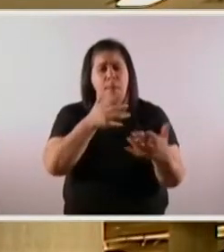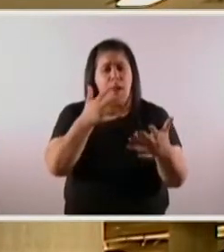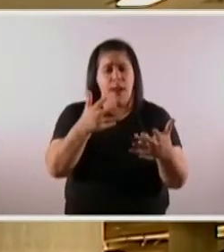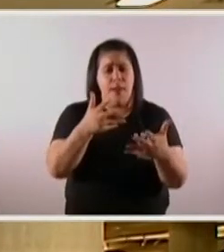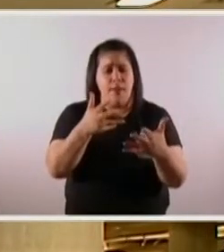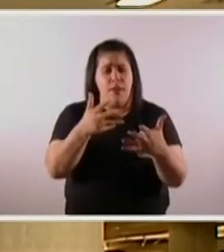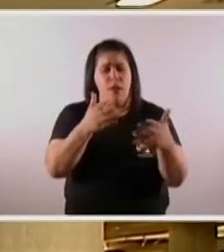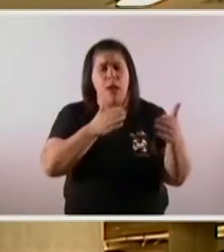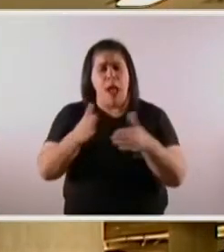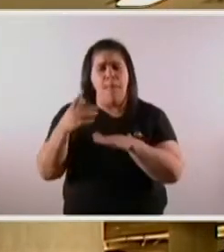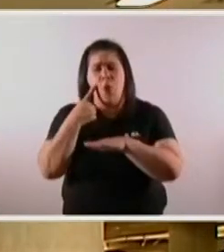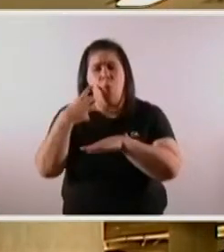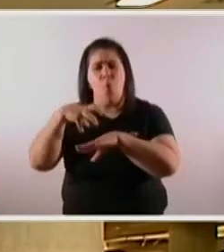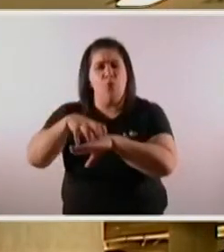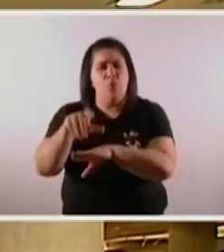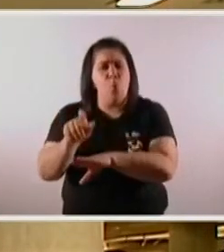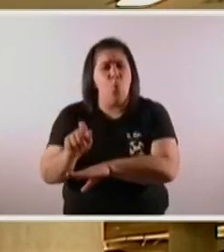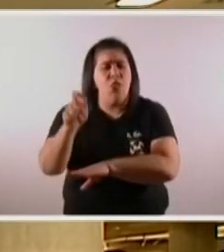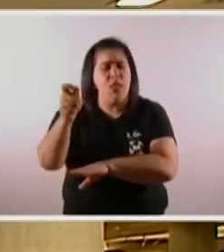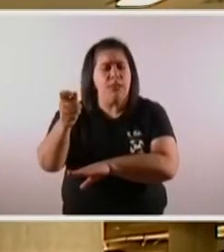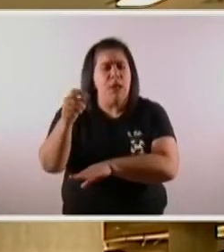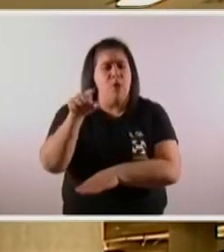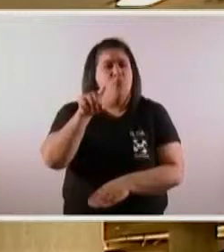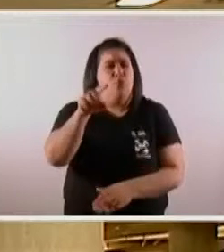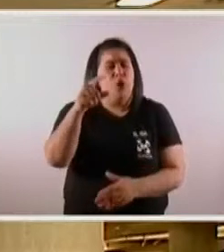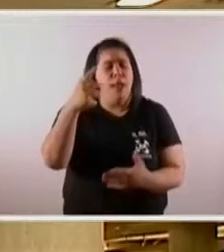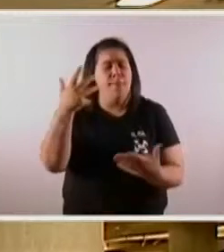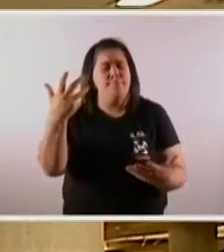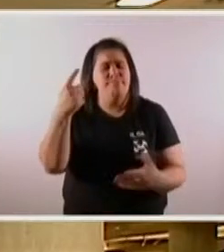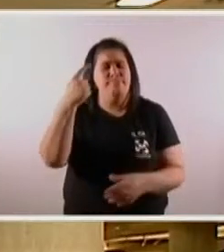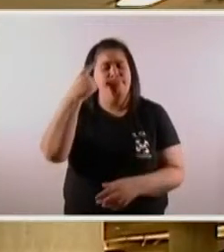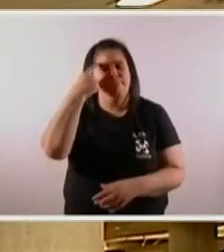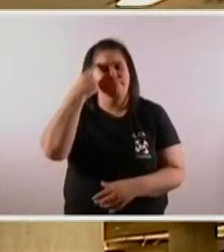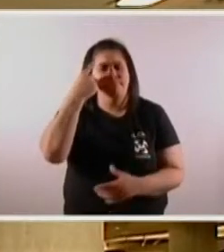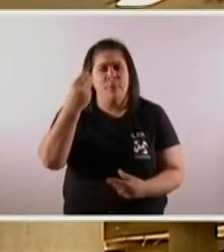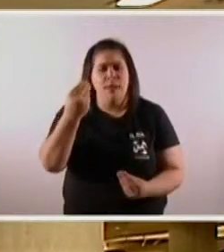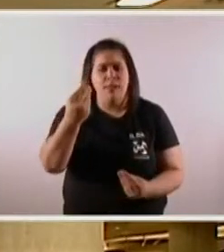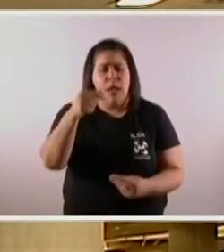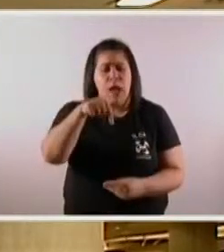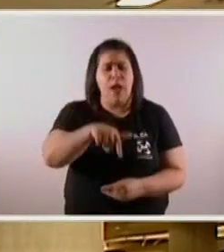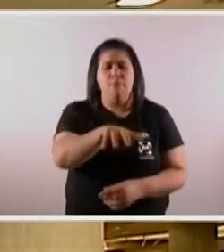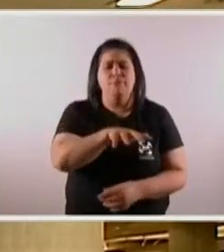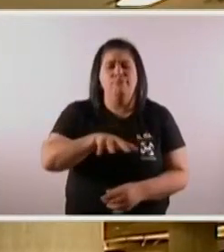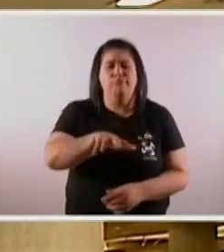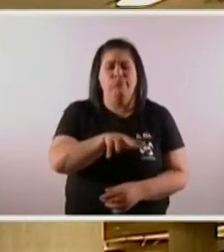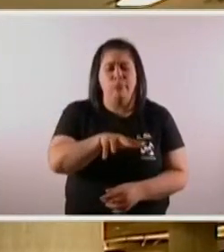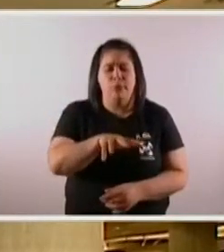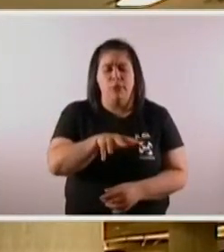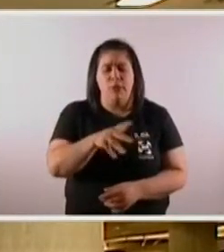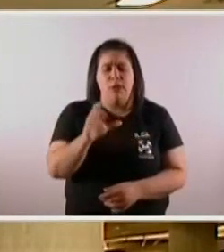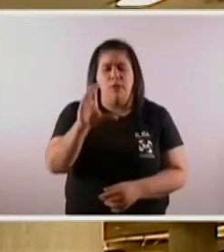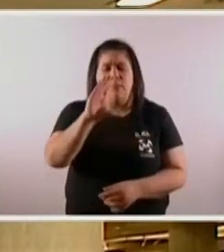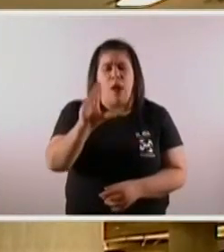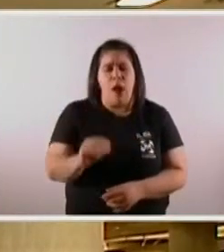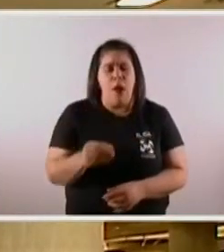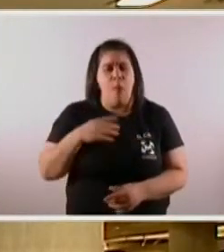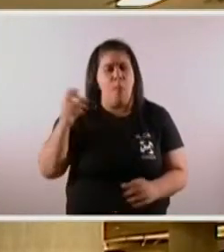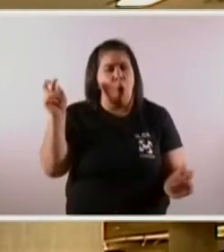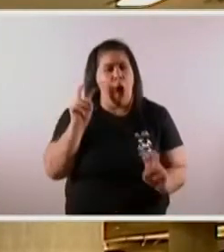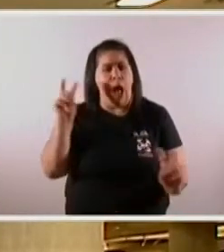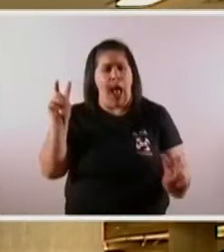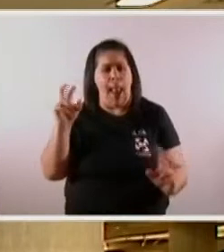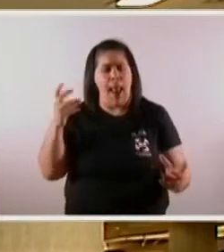camino institucional, ¿cuál es la situación por la cual se desembarca en esta realidad y que pone realmente a todo el país en alerta